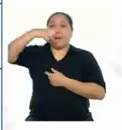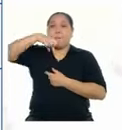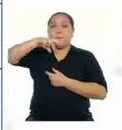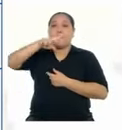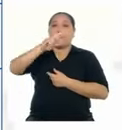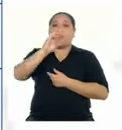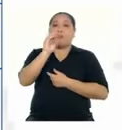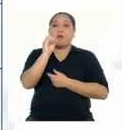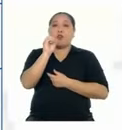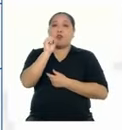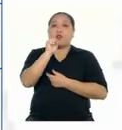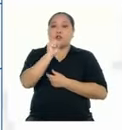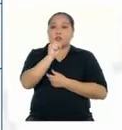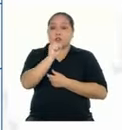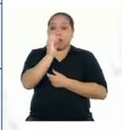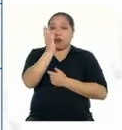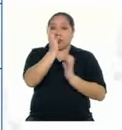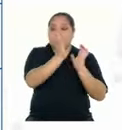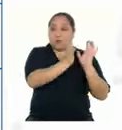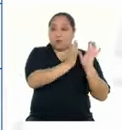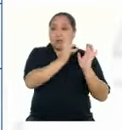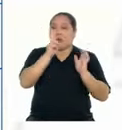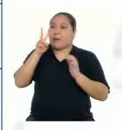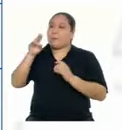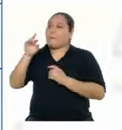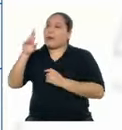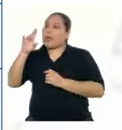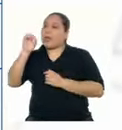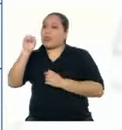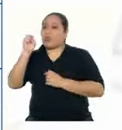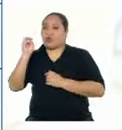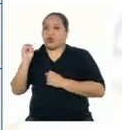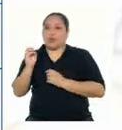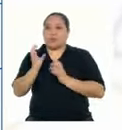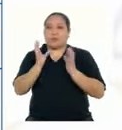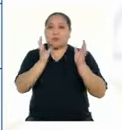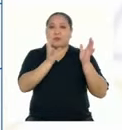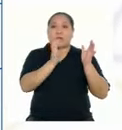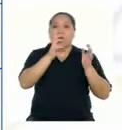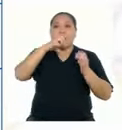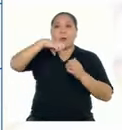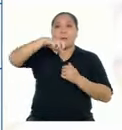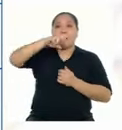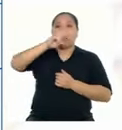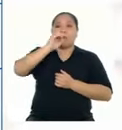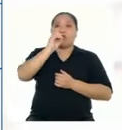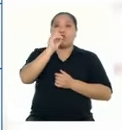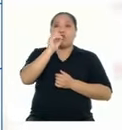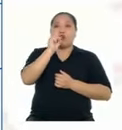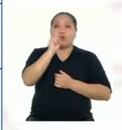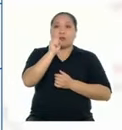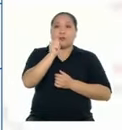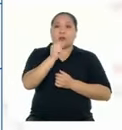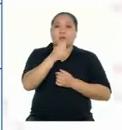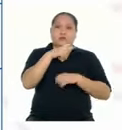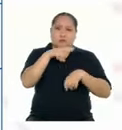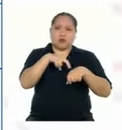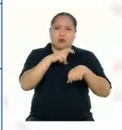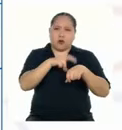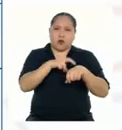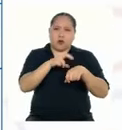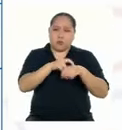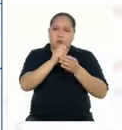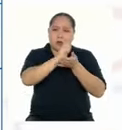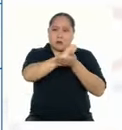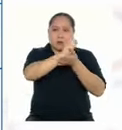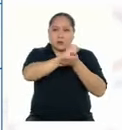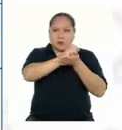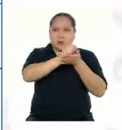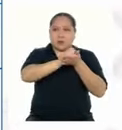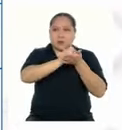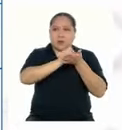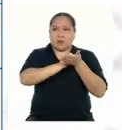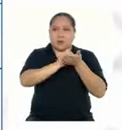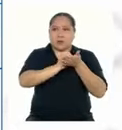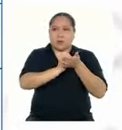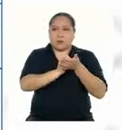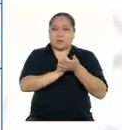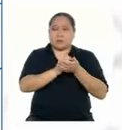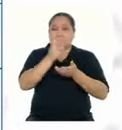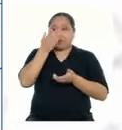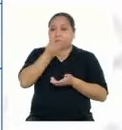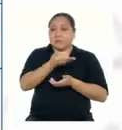prosa y el verso Por un lado, la prosa es la forma que adoptamos naturalmente para escribir